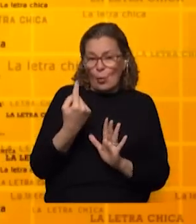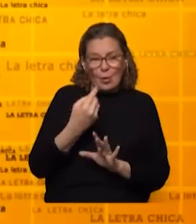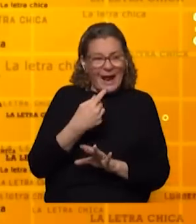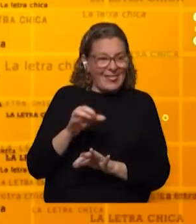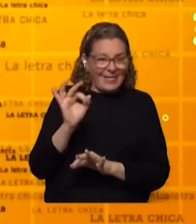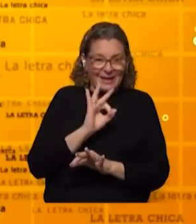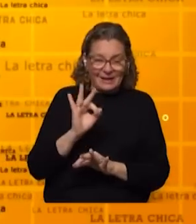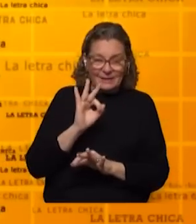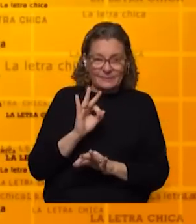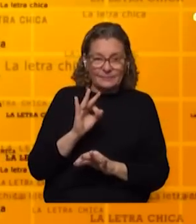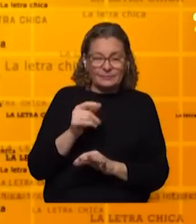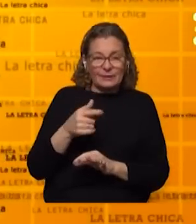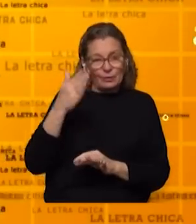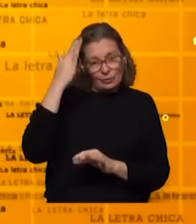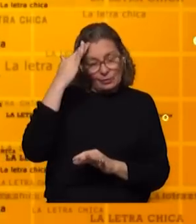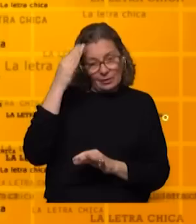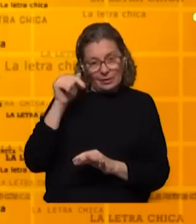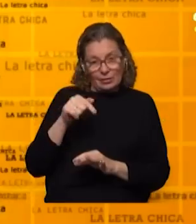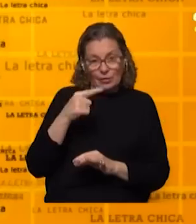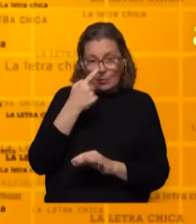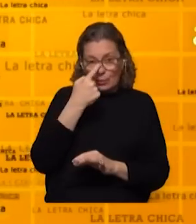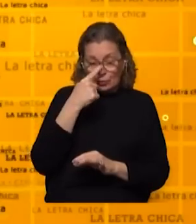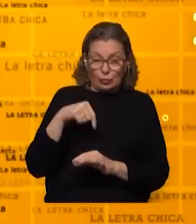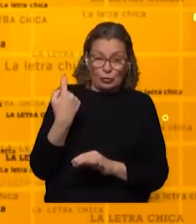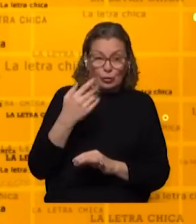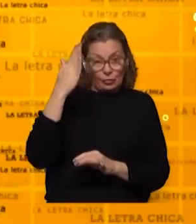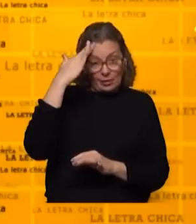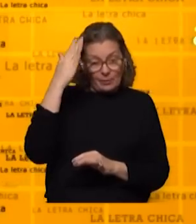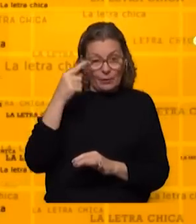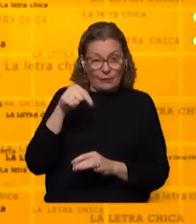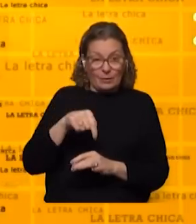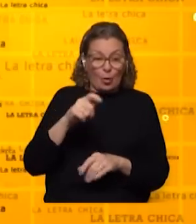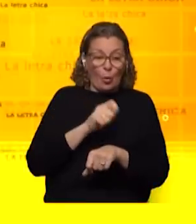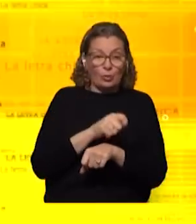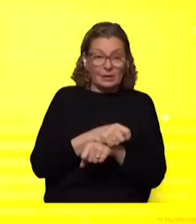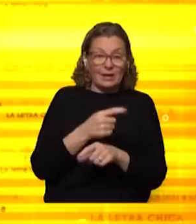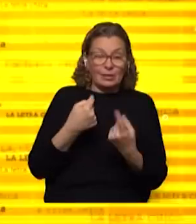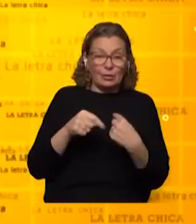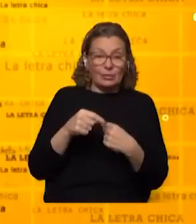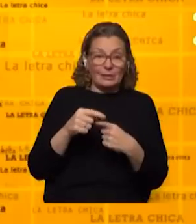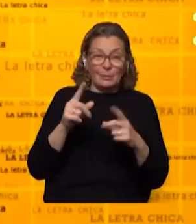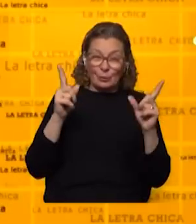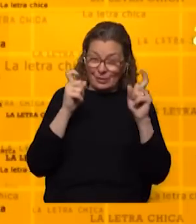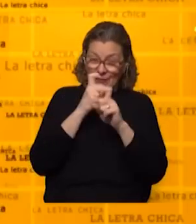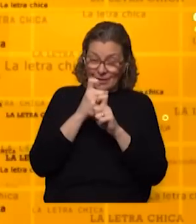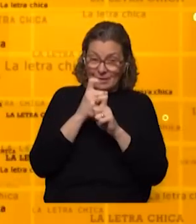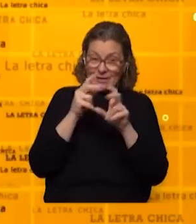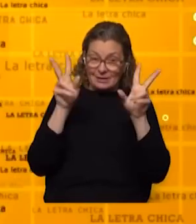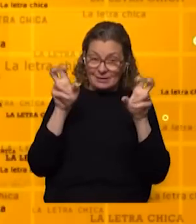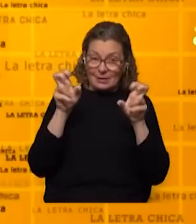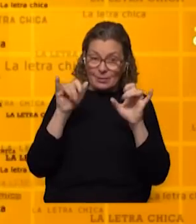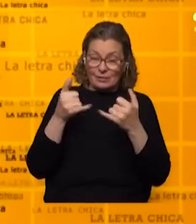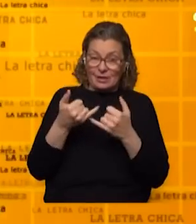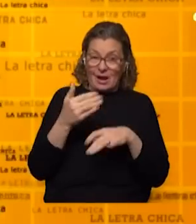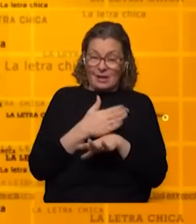de OCE. Bien. Kramer, sé que esto, como sabemos todos, como venimos diciendo, está en manos de la justicia. Entonces sé que es delicado, Máxime, cuando tenés